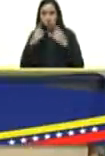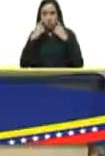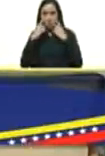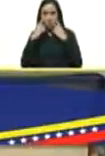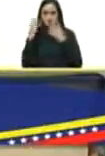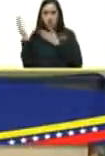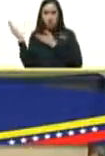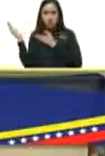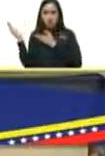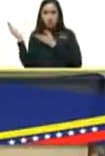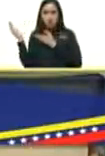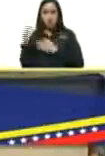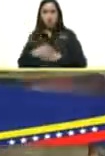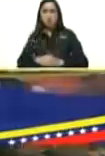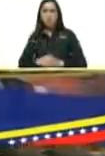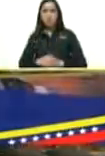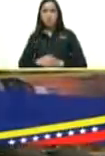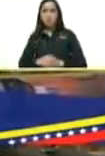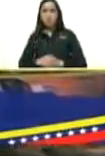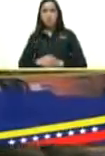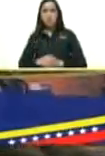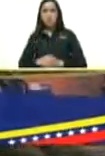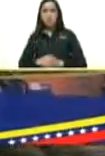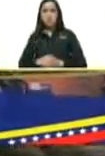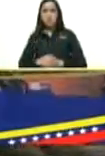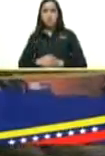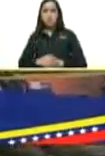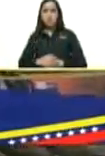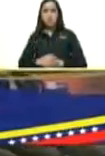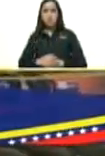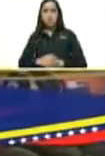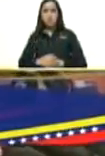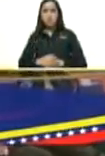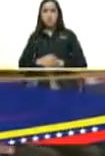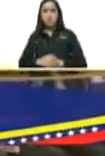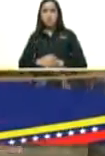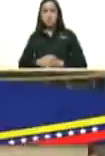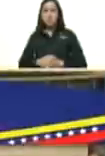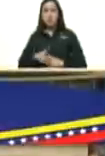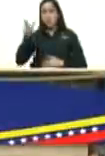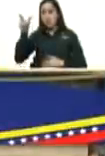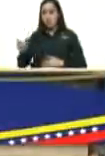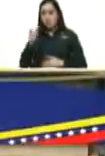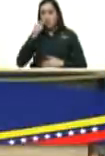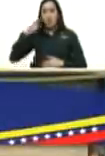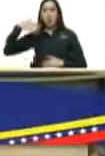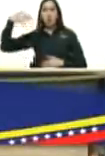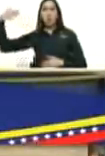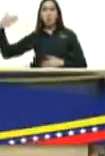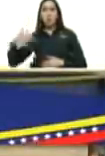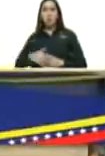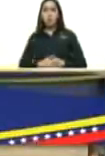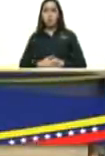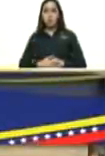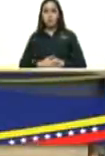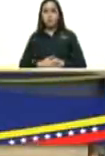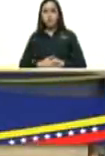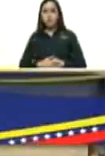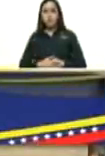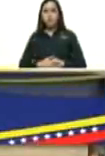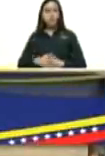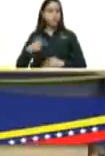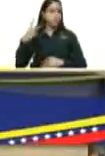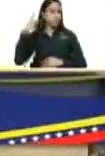el Pablo Iglesias venezolano el coleta aunque Pablo Iglesias se cortó la